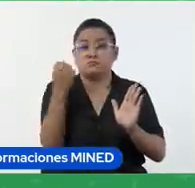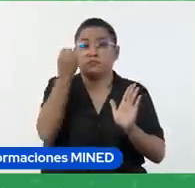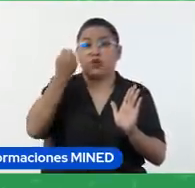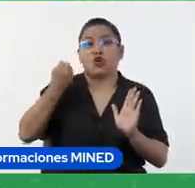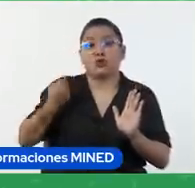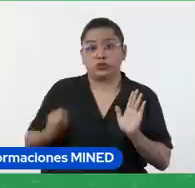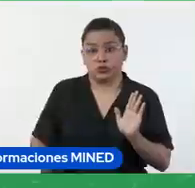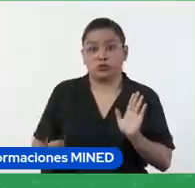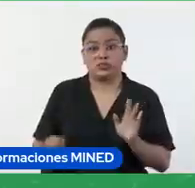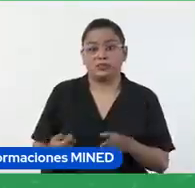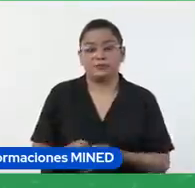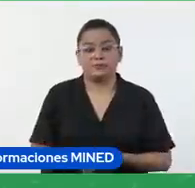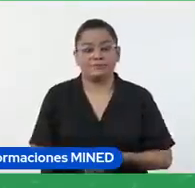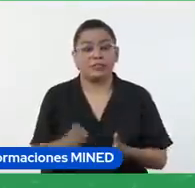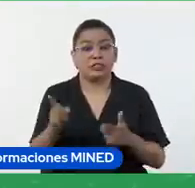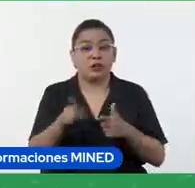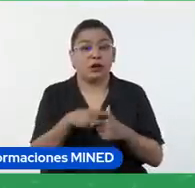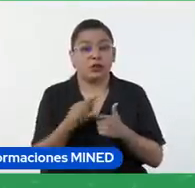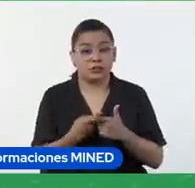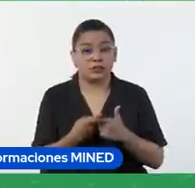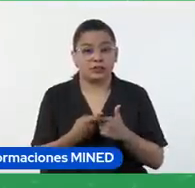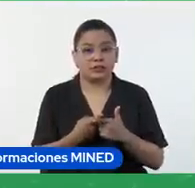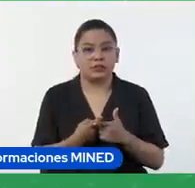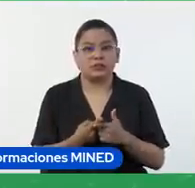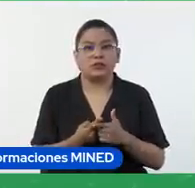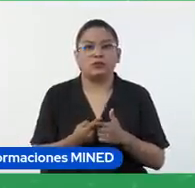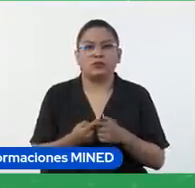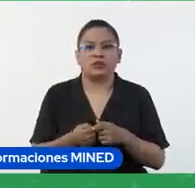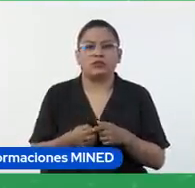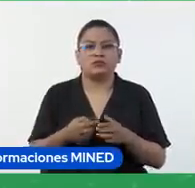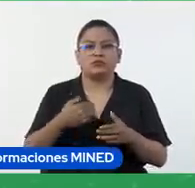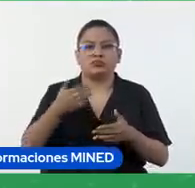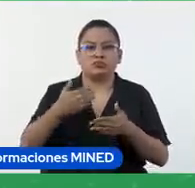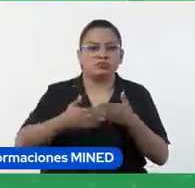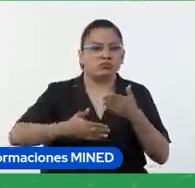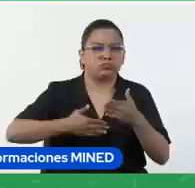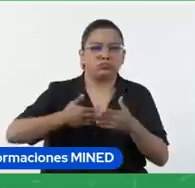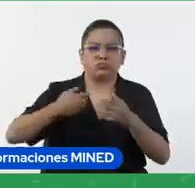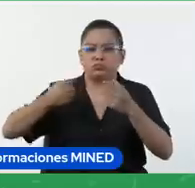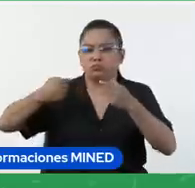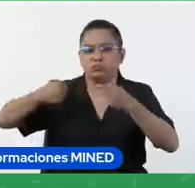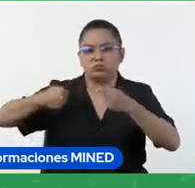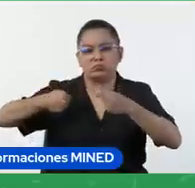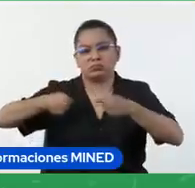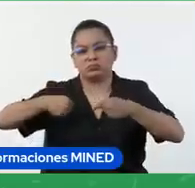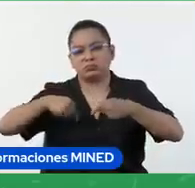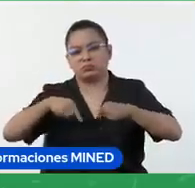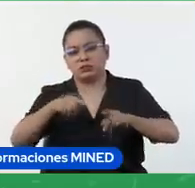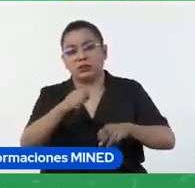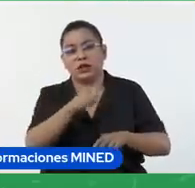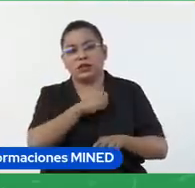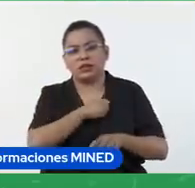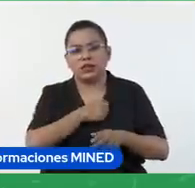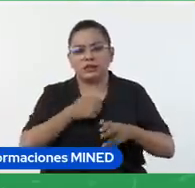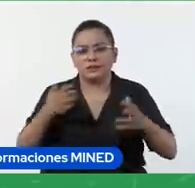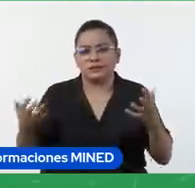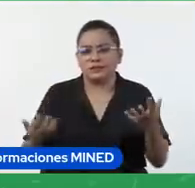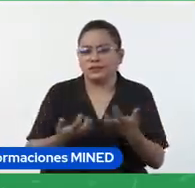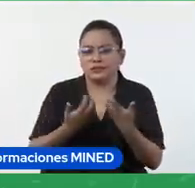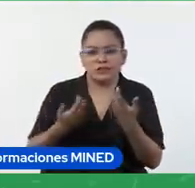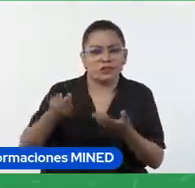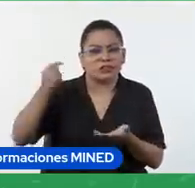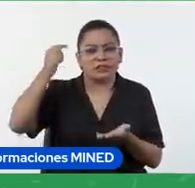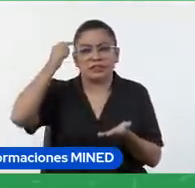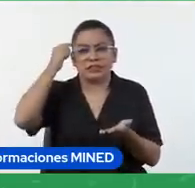de modo que es posible hacer un recorrido por las diferentes tareas las investigaciones los exámenes todos los